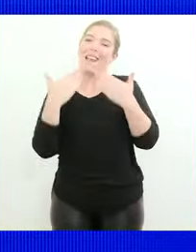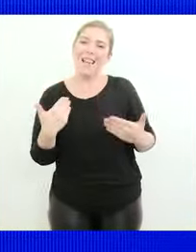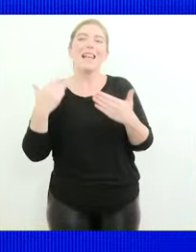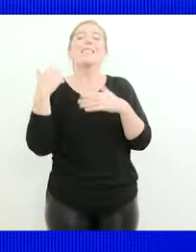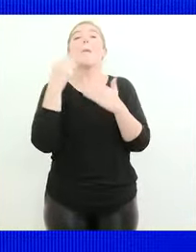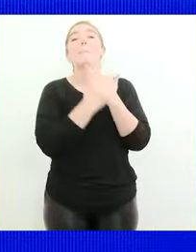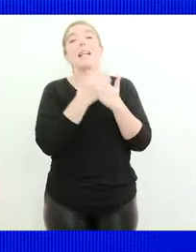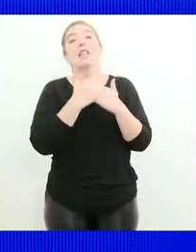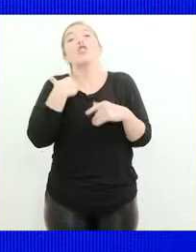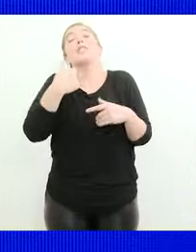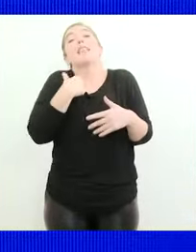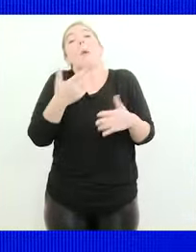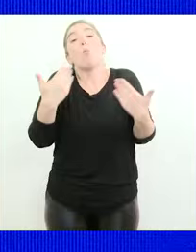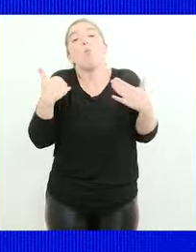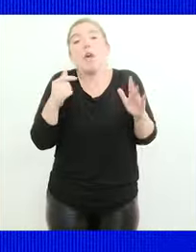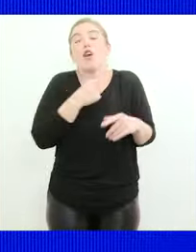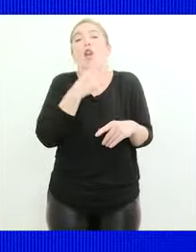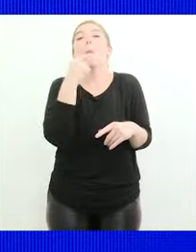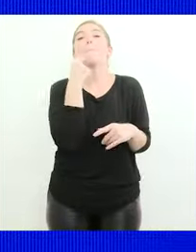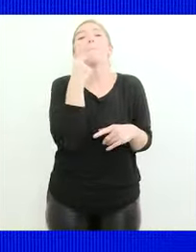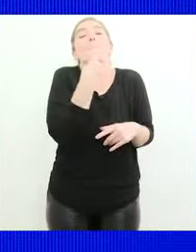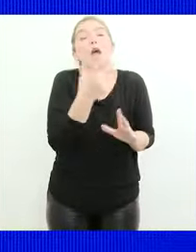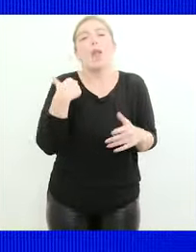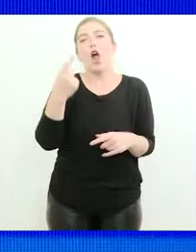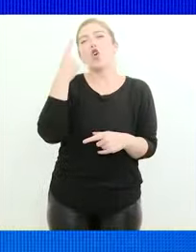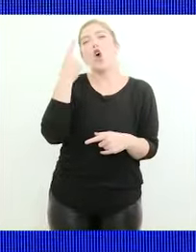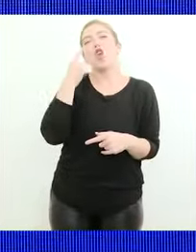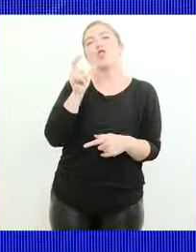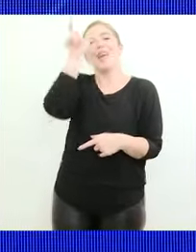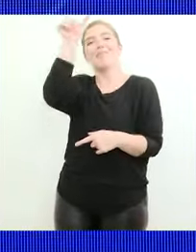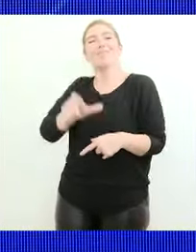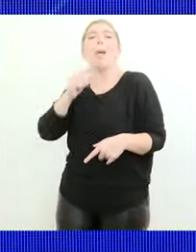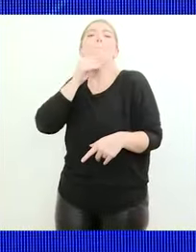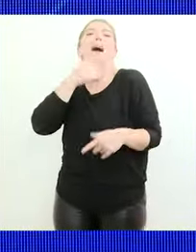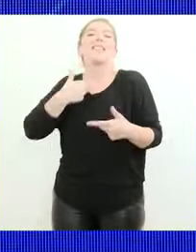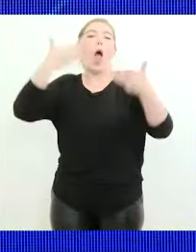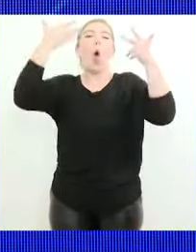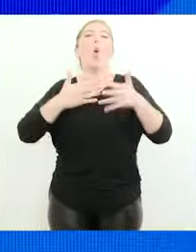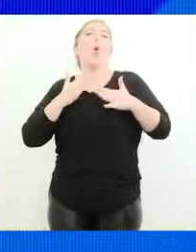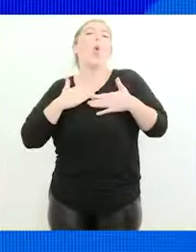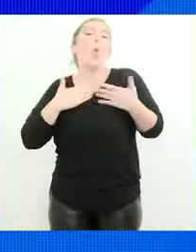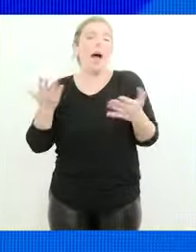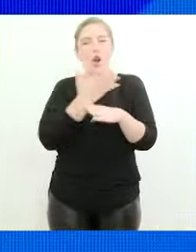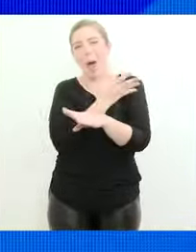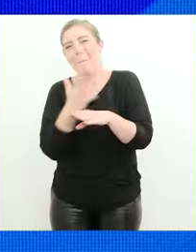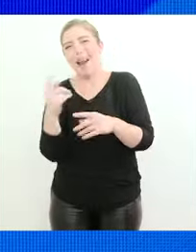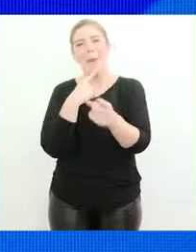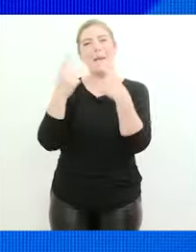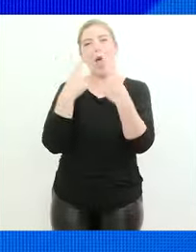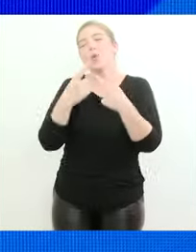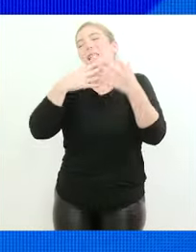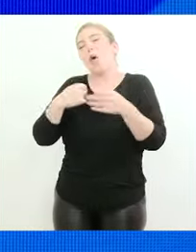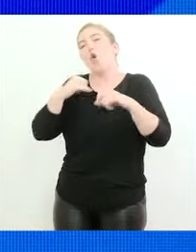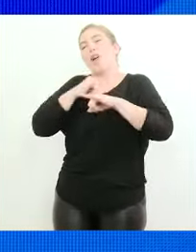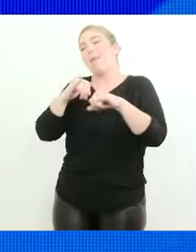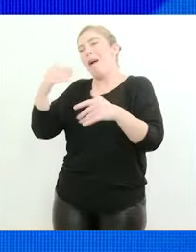mi pregunta apunta más a conocer a un Sergio Massa, ser humano. Más allá de todas las preguntas que seguramente a lo largo de la campaña